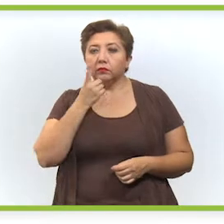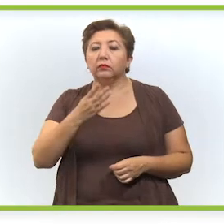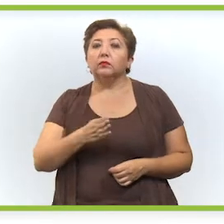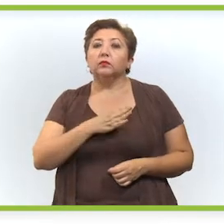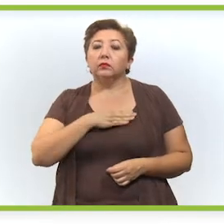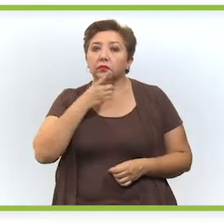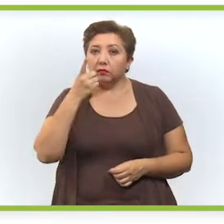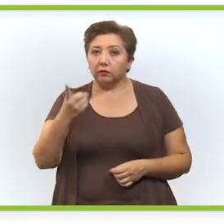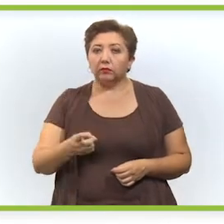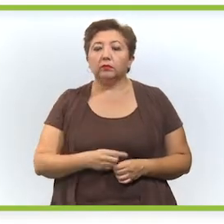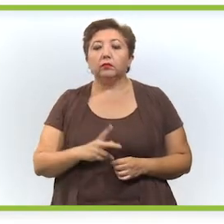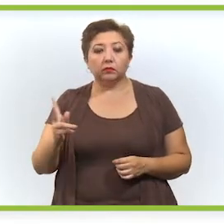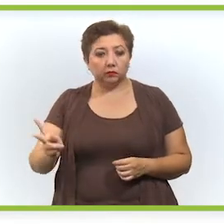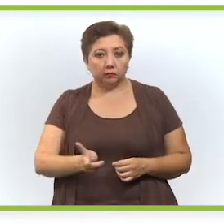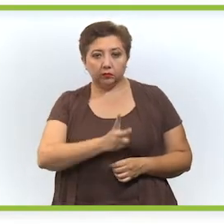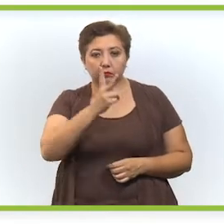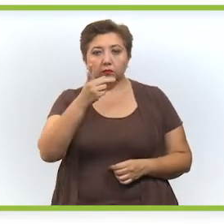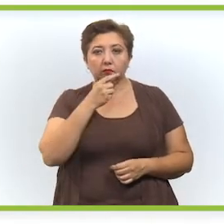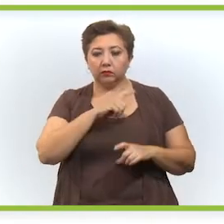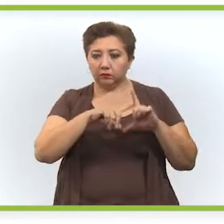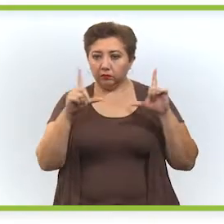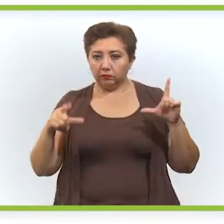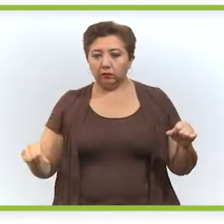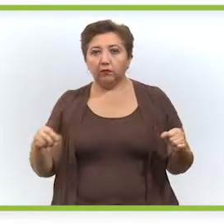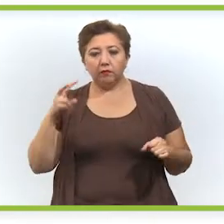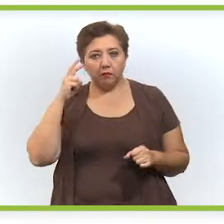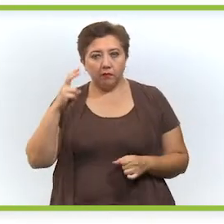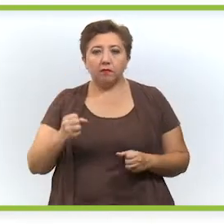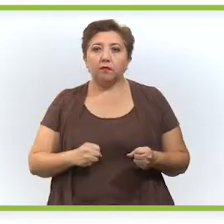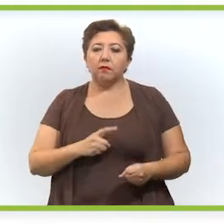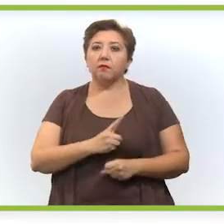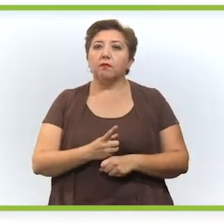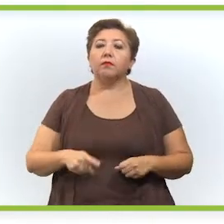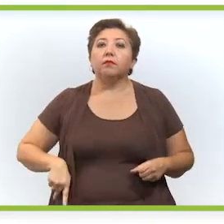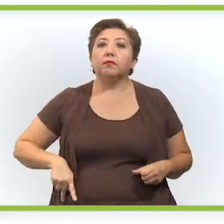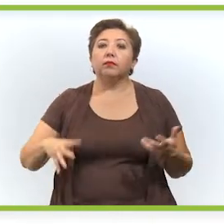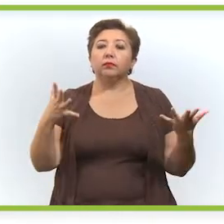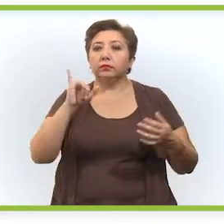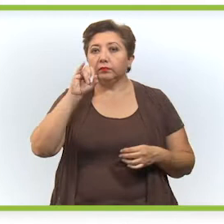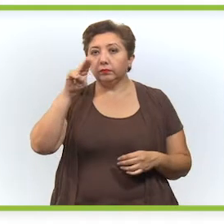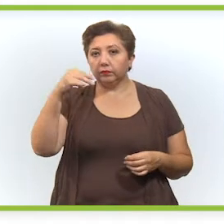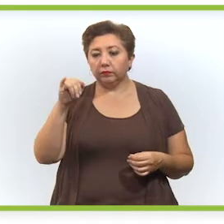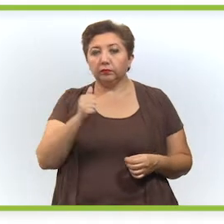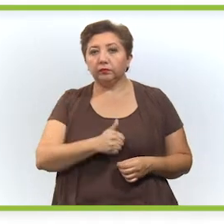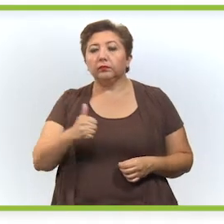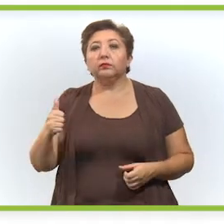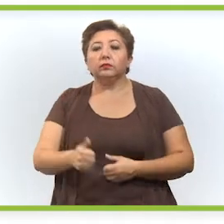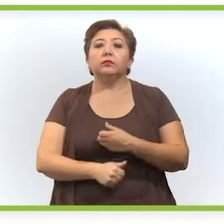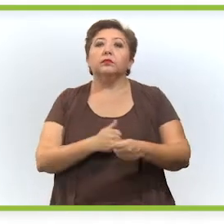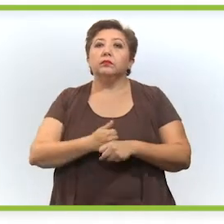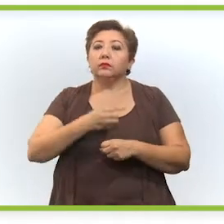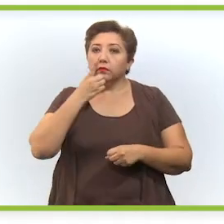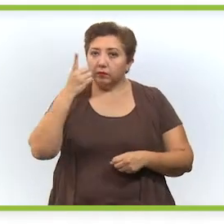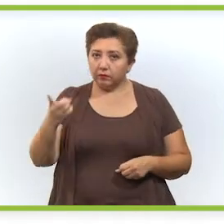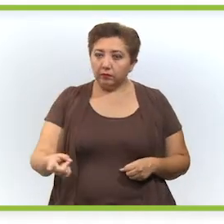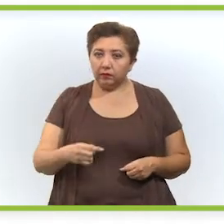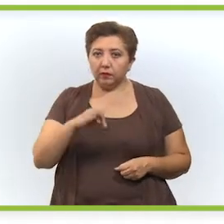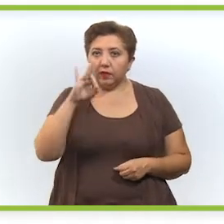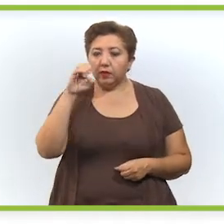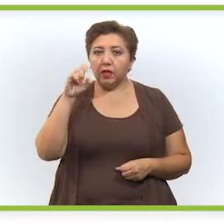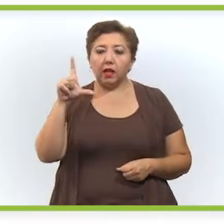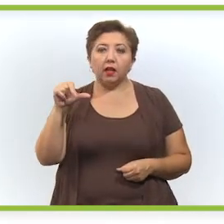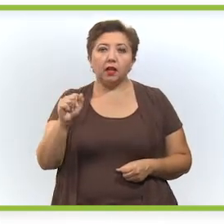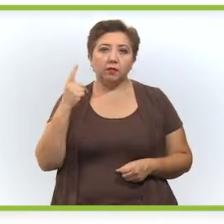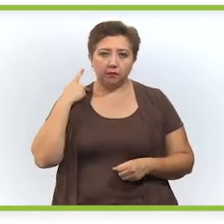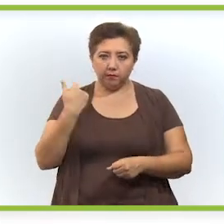Victimización y Percepción sobre Seguridad Pública, que hace el Inegi cada año, pues nos dice que la Fiscalía de Yucatán es la que tiene la